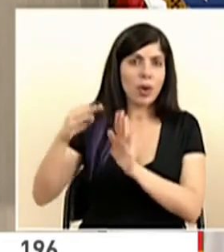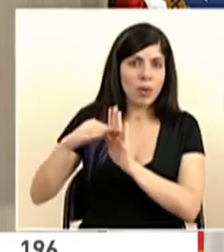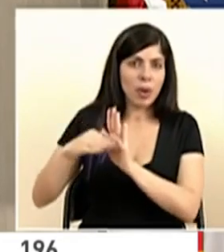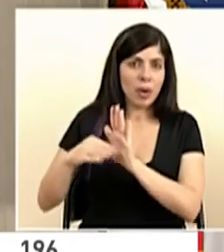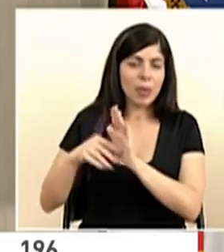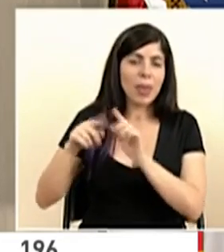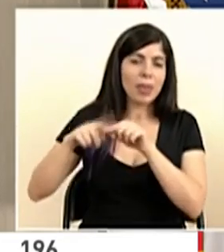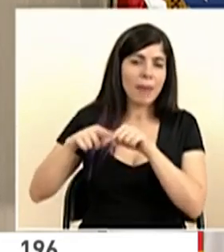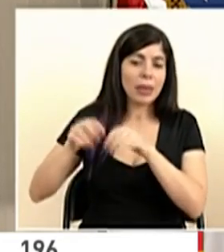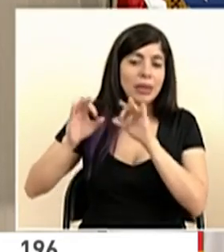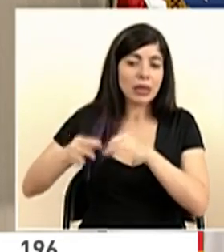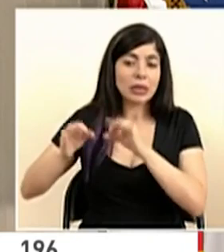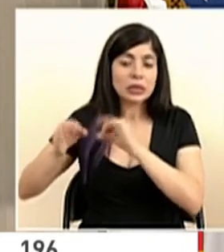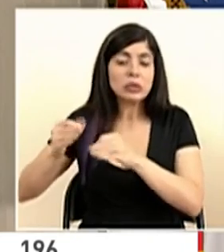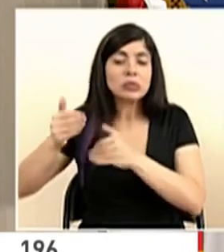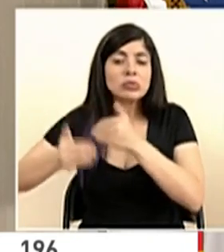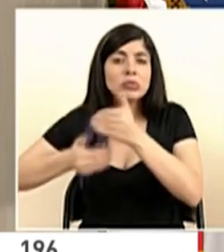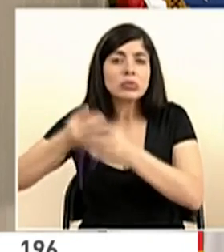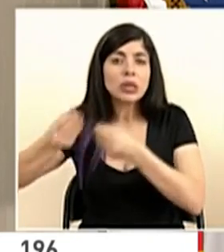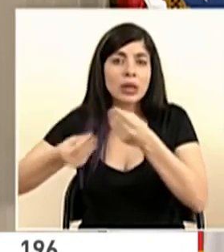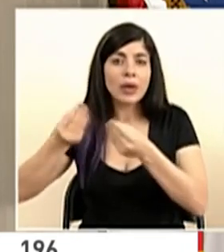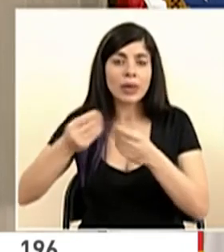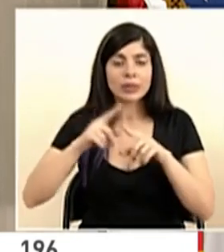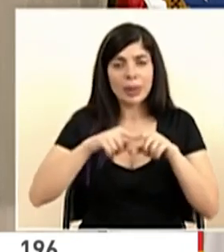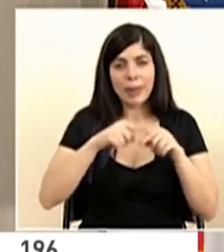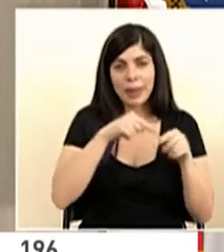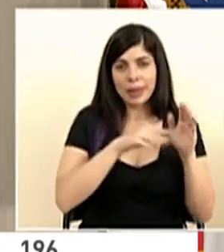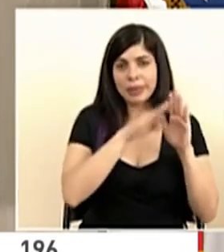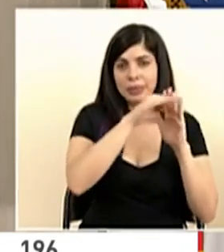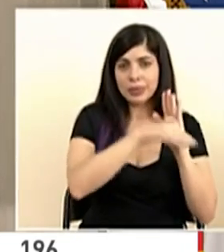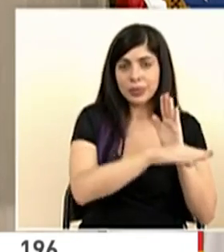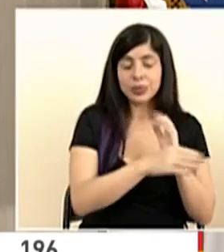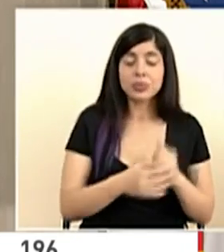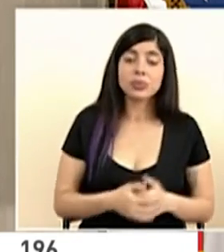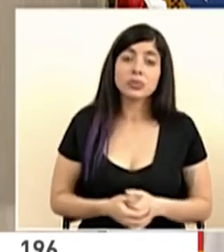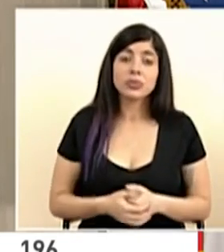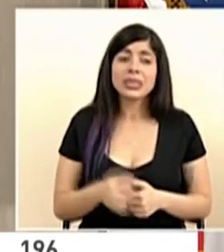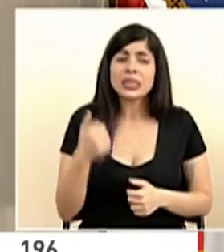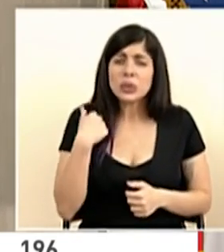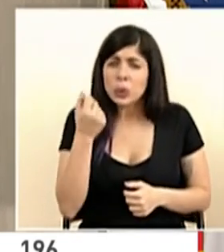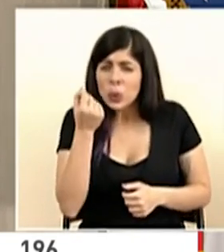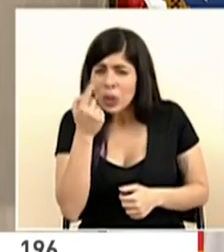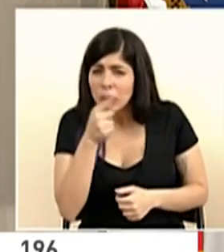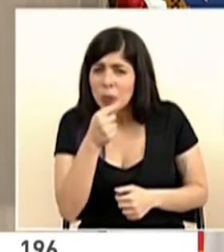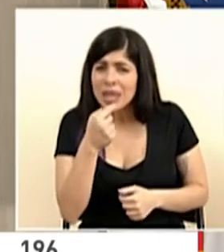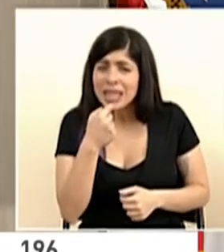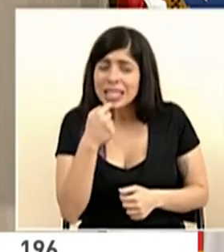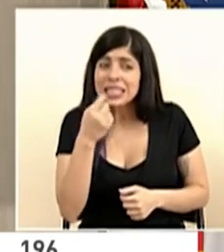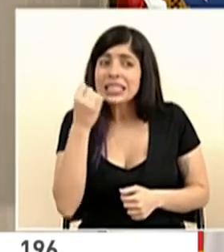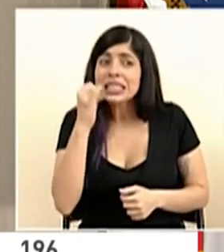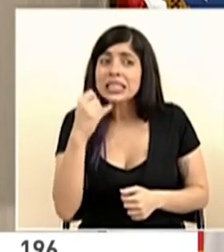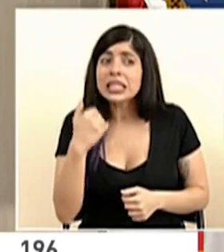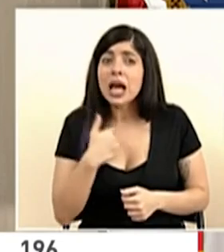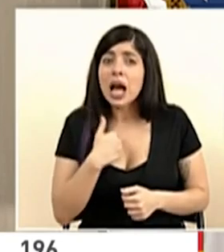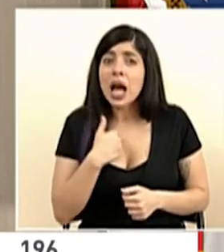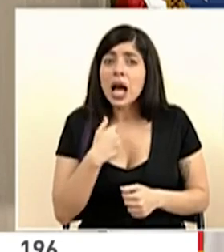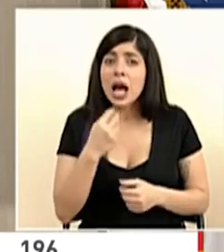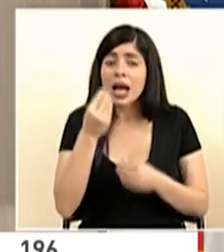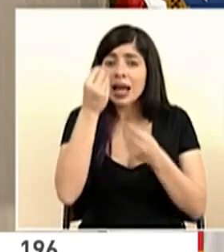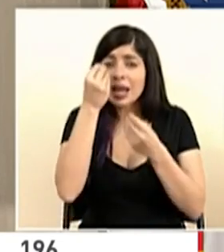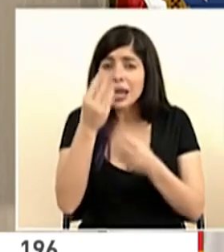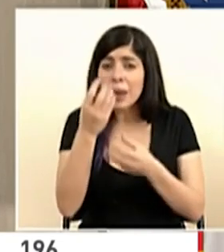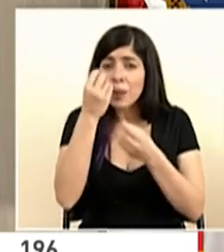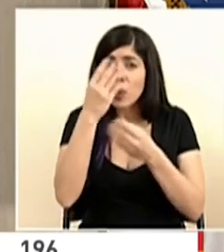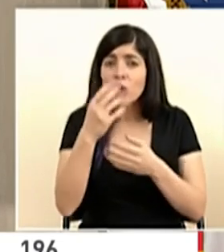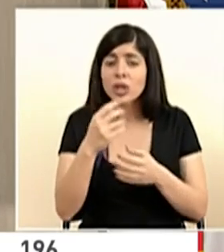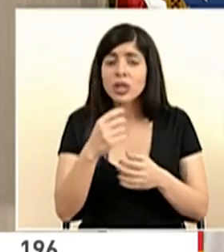una toma de decisiones con respecto a hacia dónde nos movemos. Si ha habido, me entendí como un reporte de funcionamiento irregular